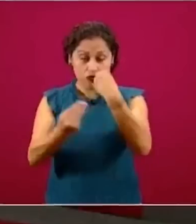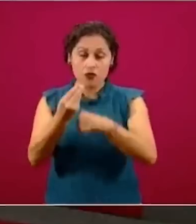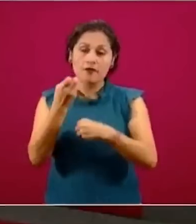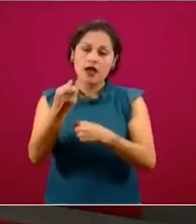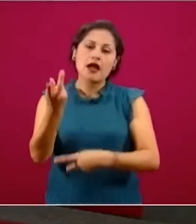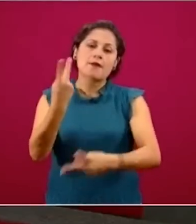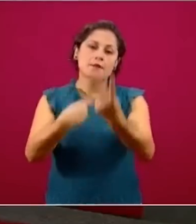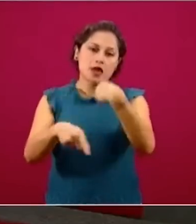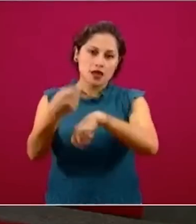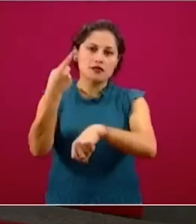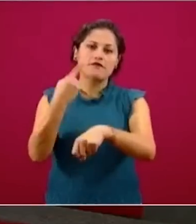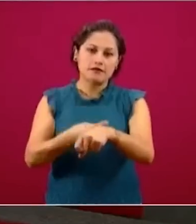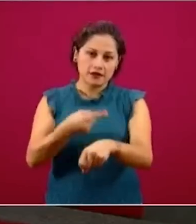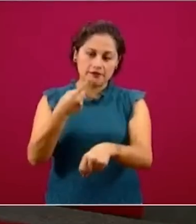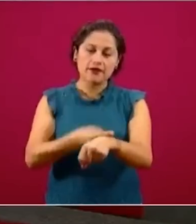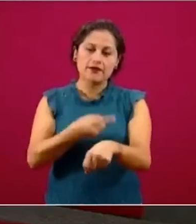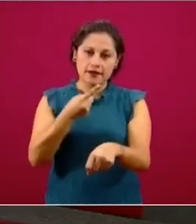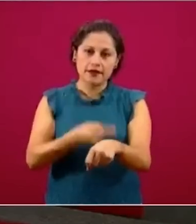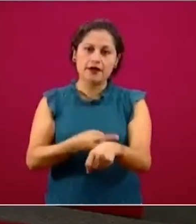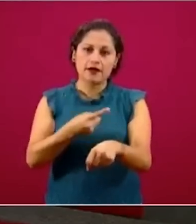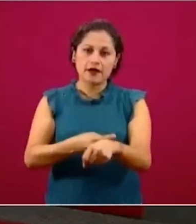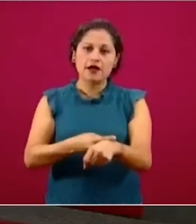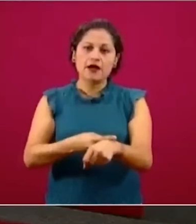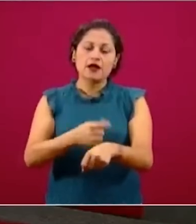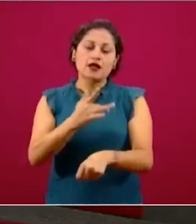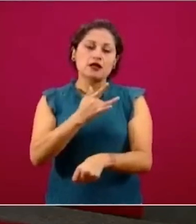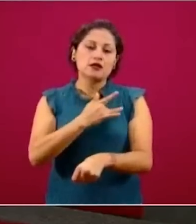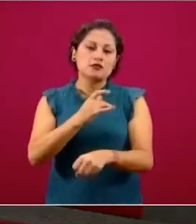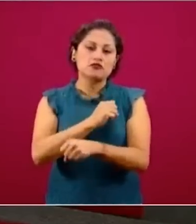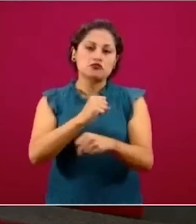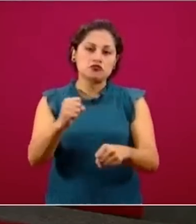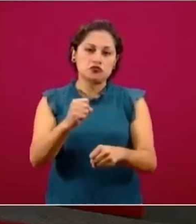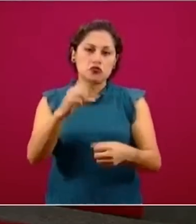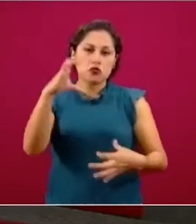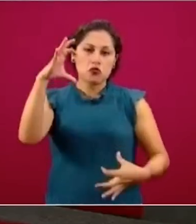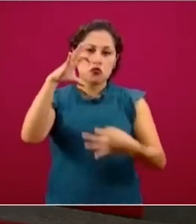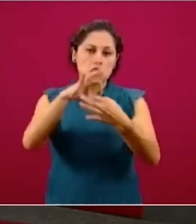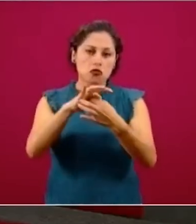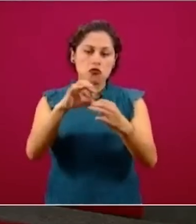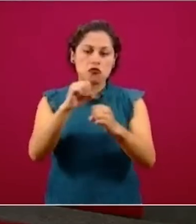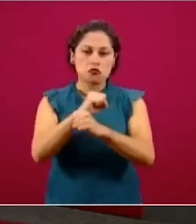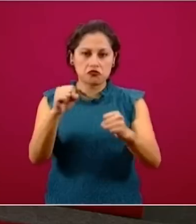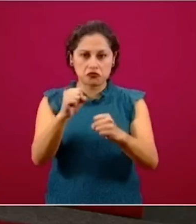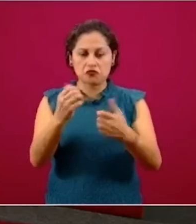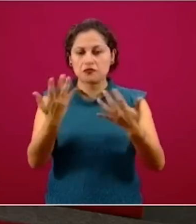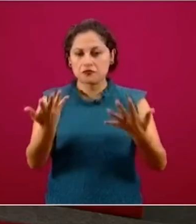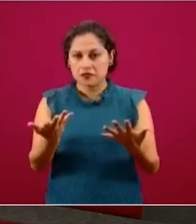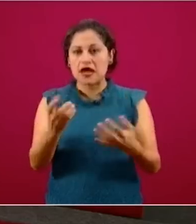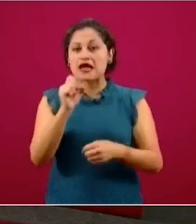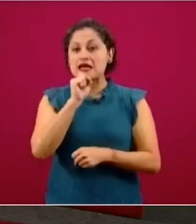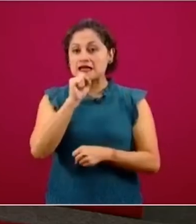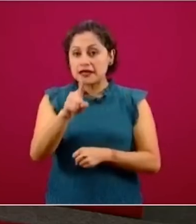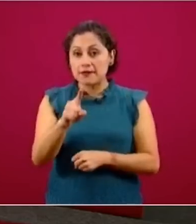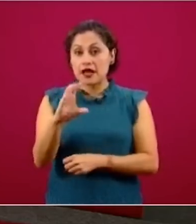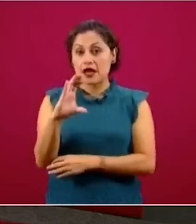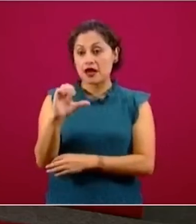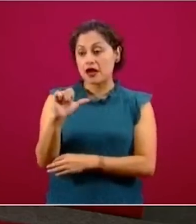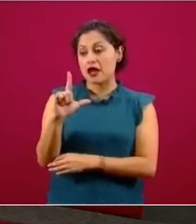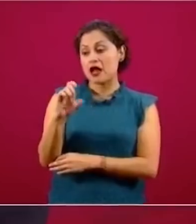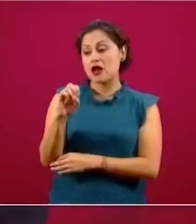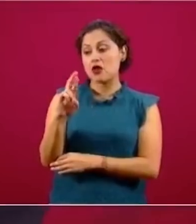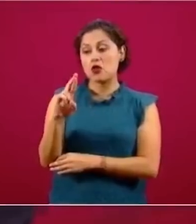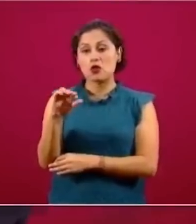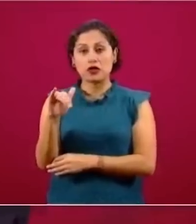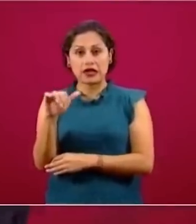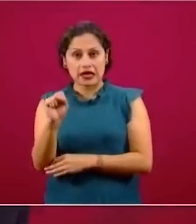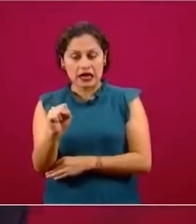directo para la enfermedad cardiovascular y cerebrovascular. Y desde luego exceso de calorías, que las calorías son